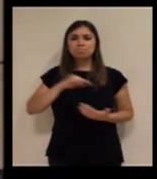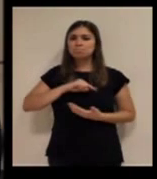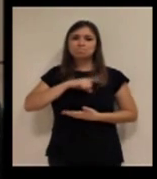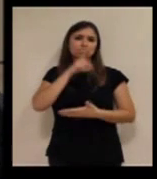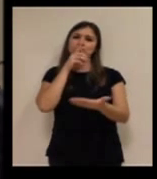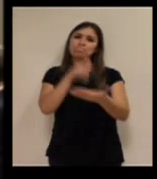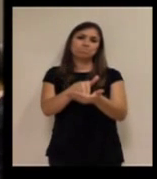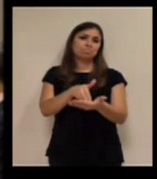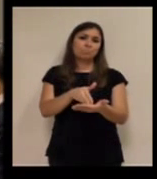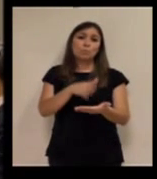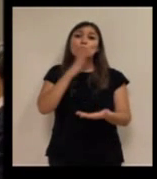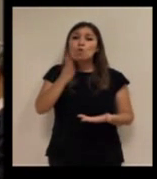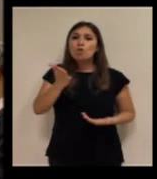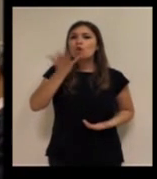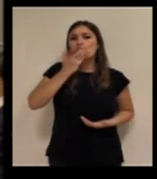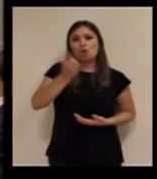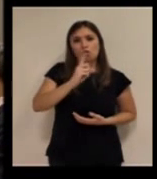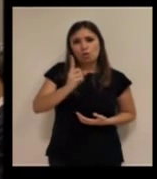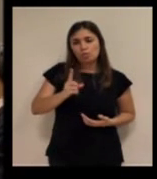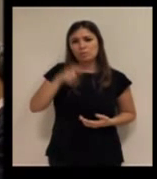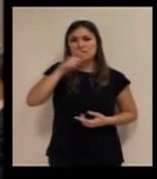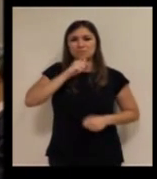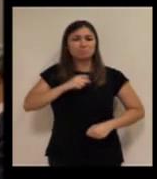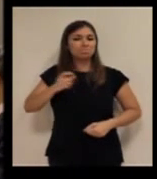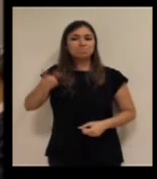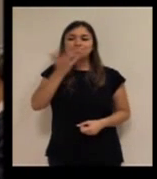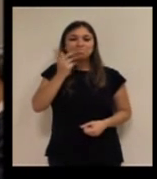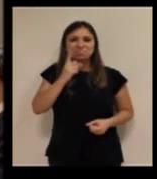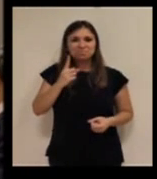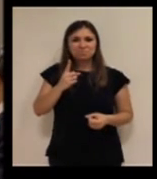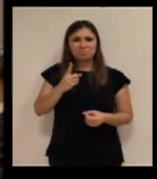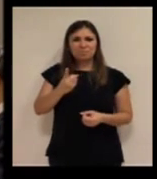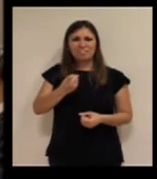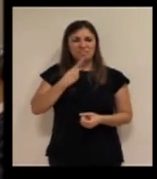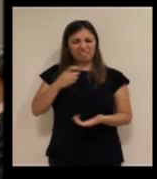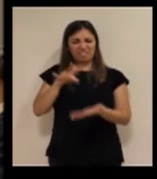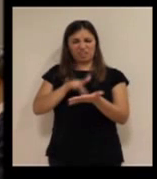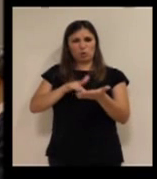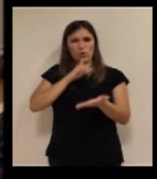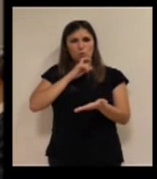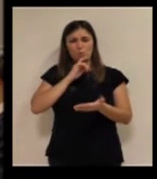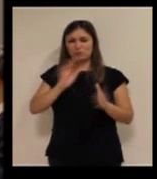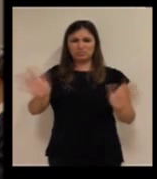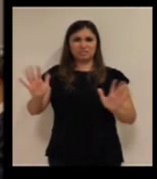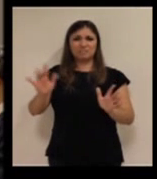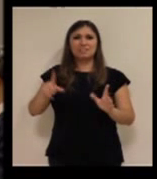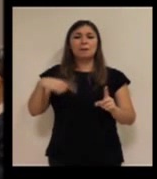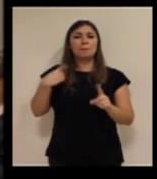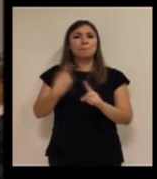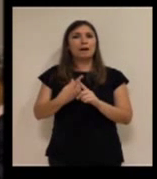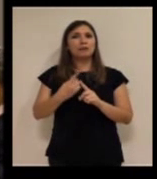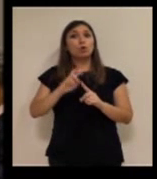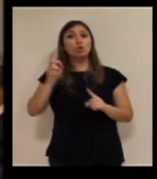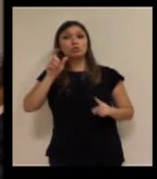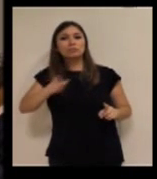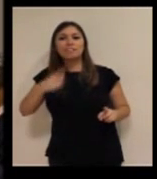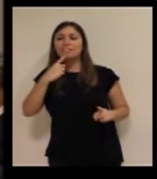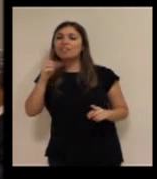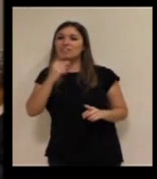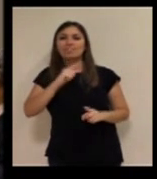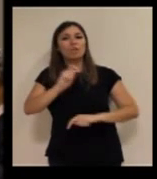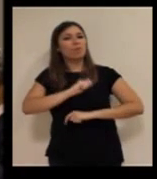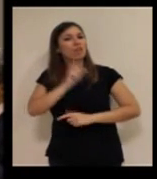barreras, el desconocimiento, la dificultad de uso, pero por otra parte que les ofrece tranquilidad, seguridad.